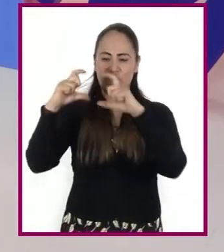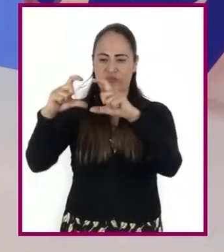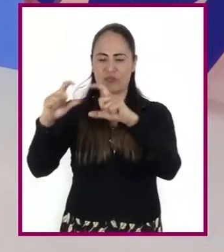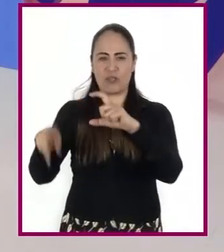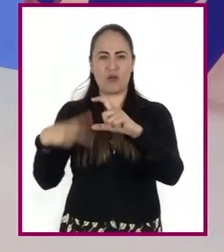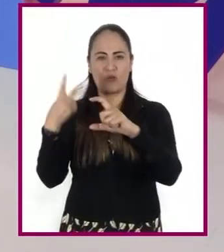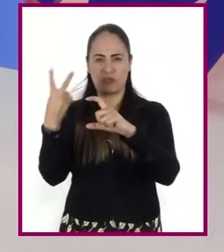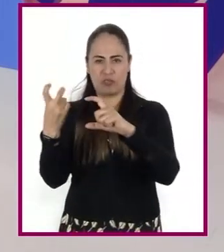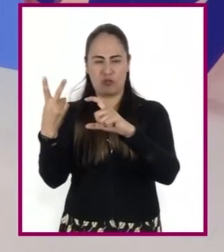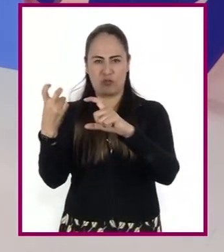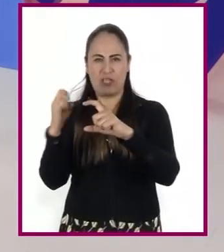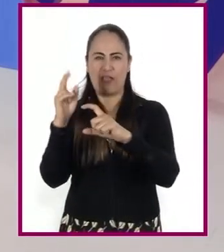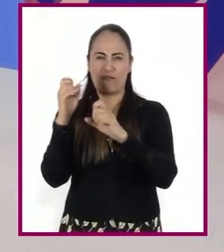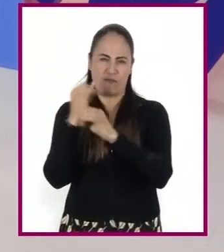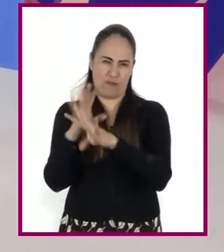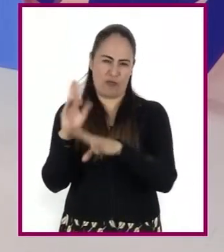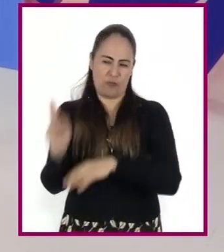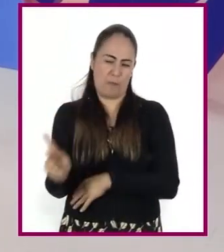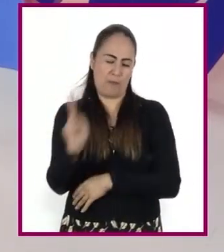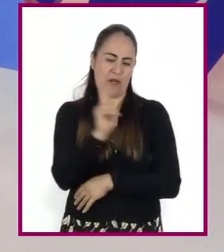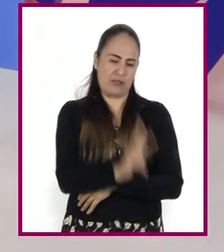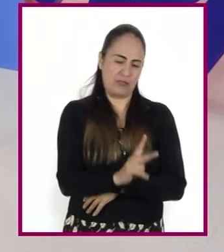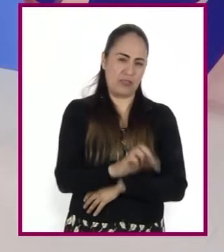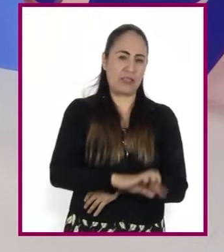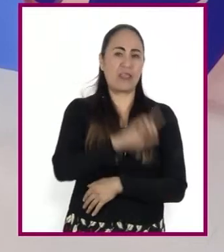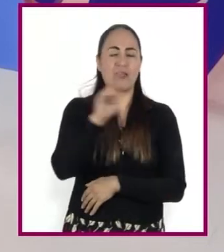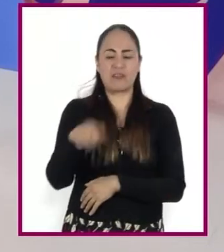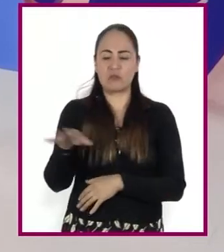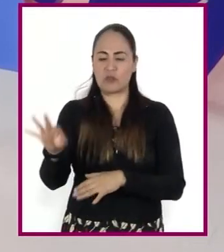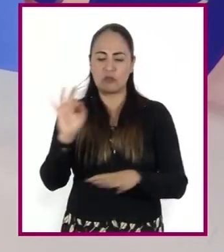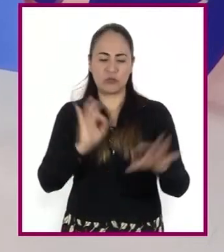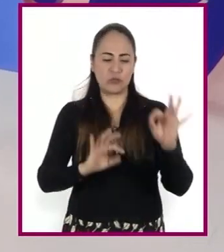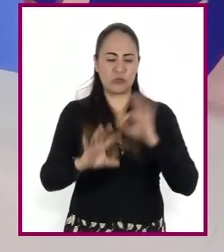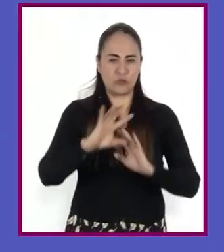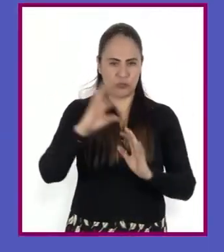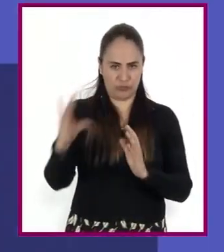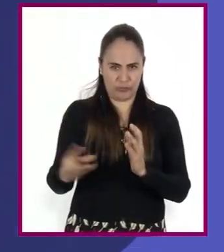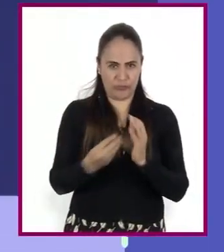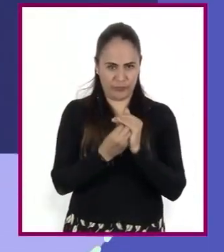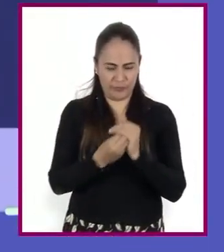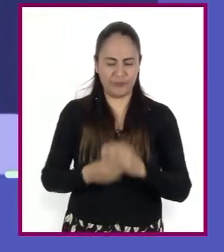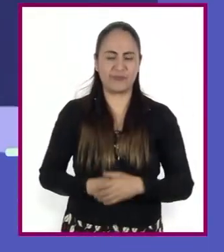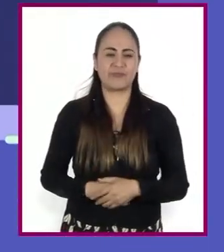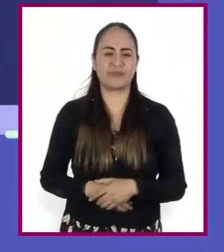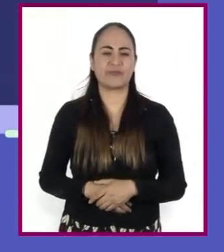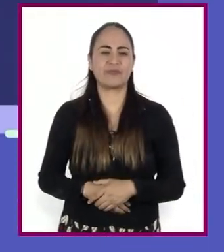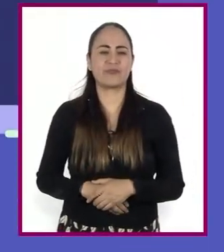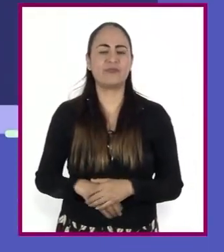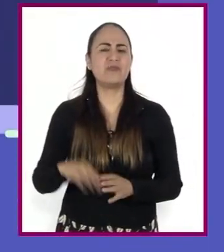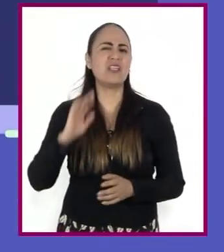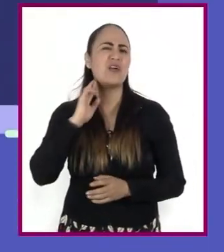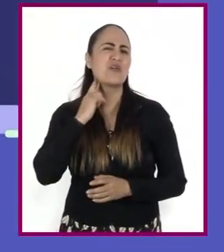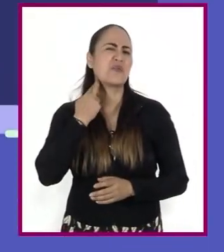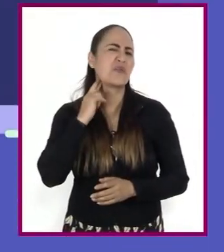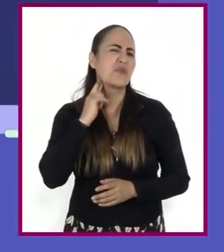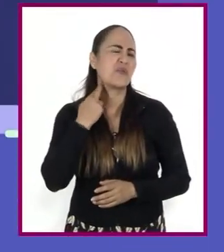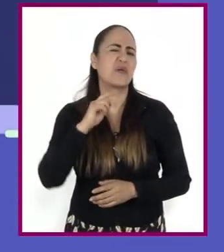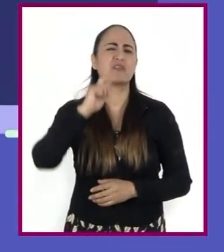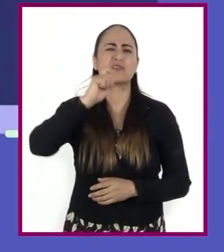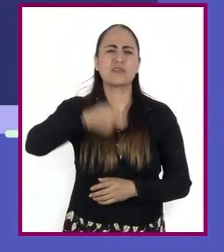con información parecida y vamos a seleccionar la complementaria. ¿Qué es un robot?